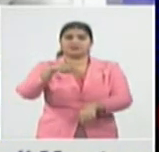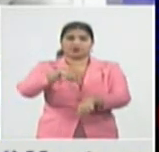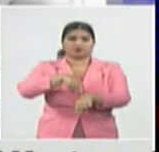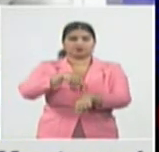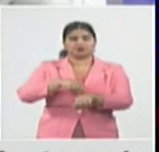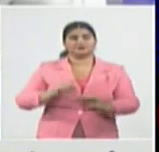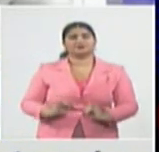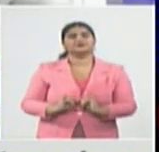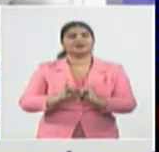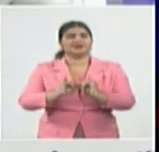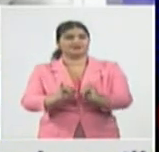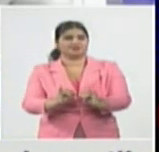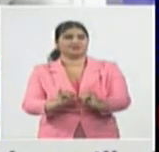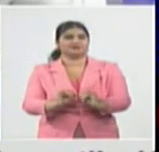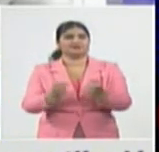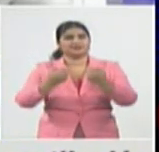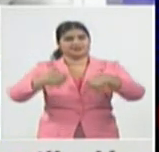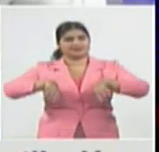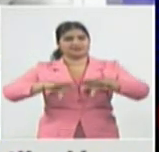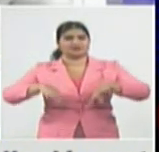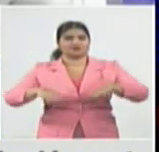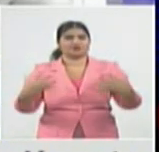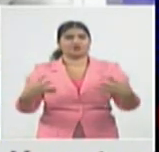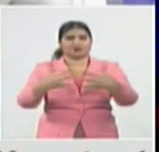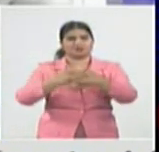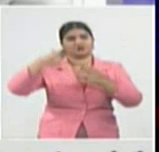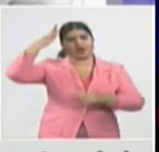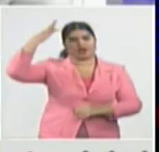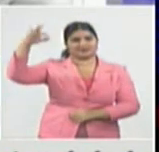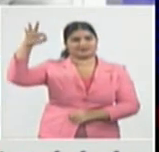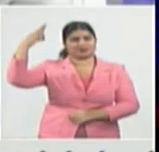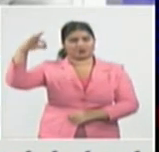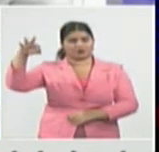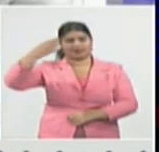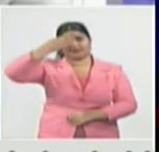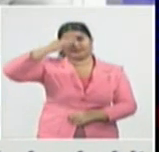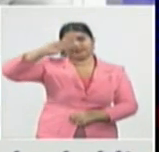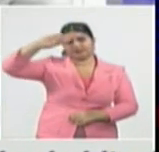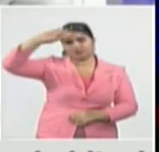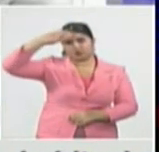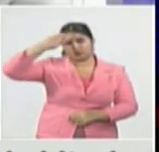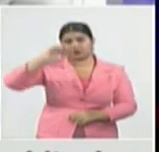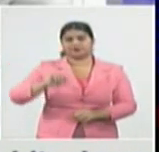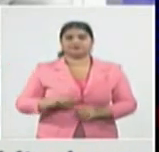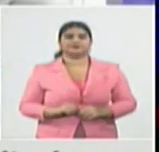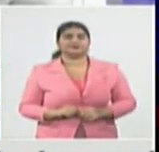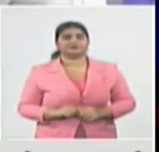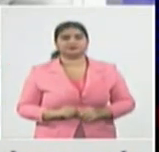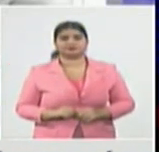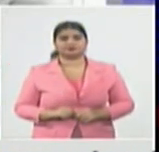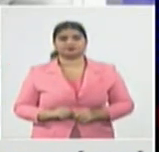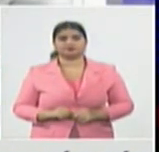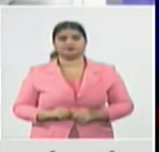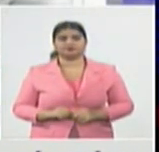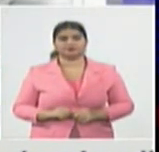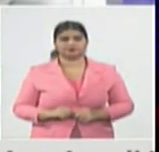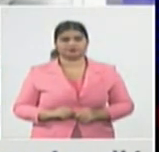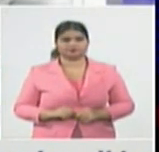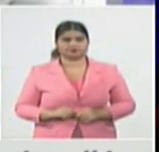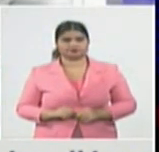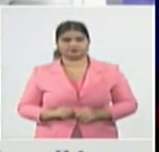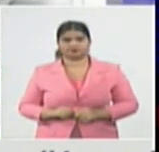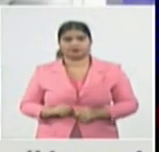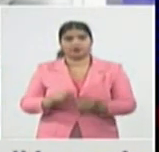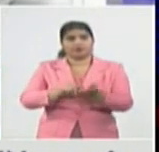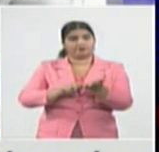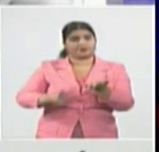la situación epidemiológica en todo el territorio nacional en el puesto médico de salud territorial de la región militar de Guantánamo